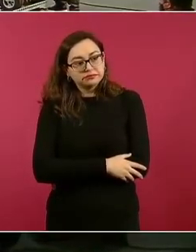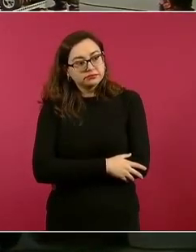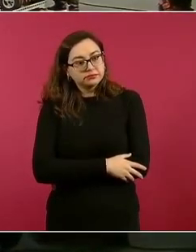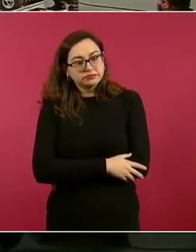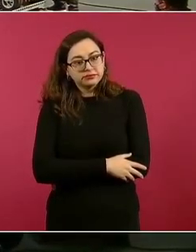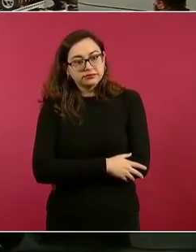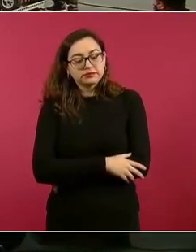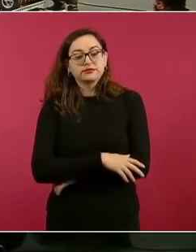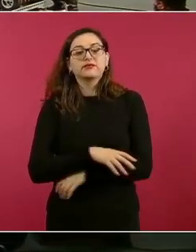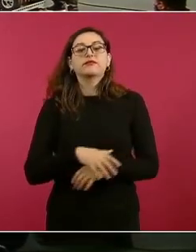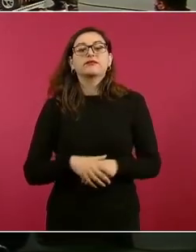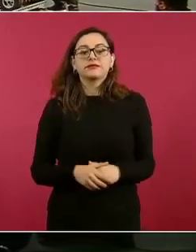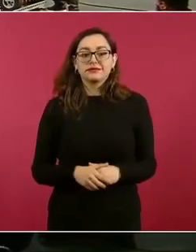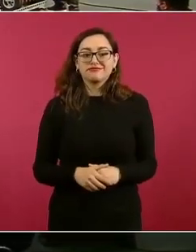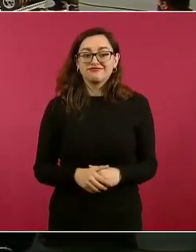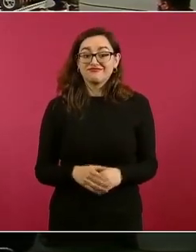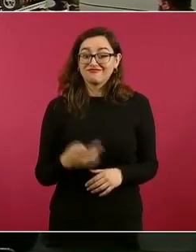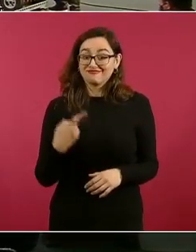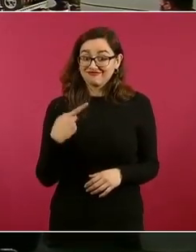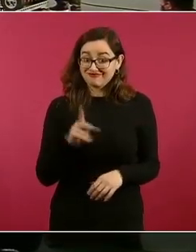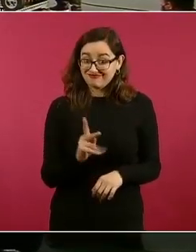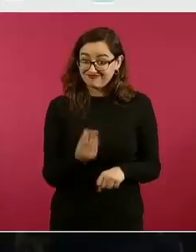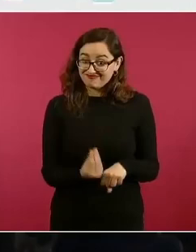Ah, pero hay algo peor.